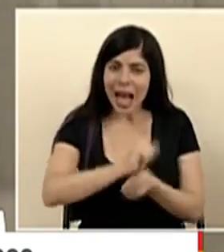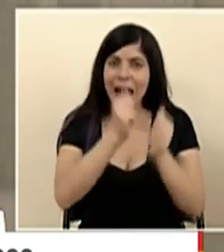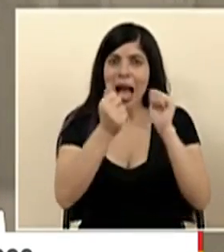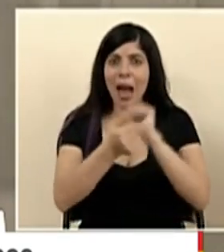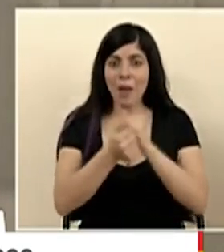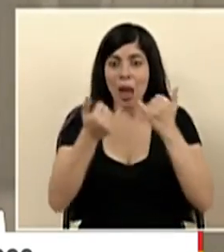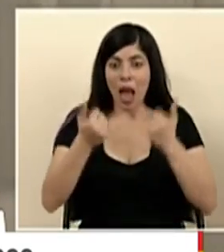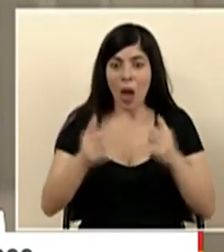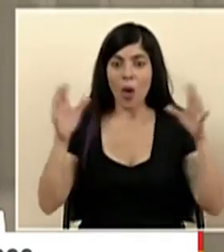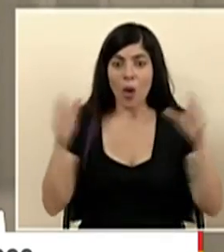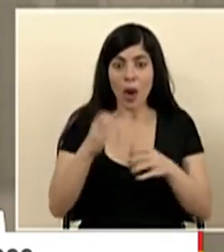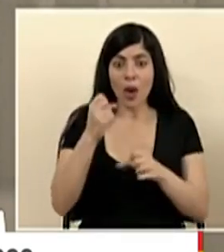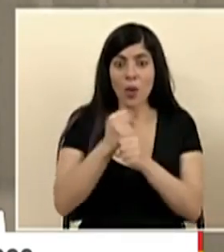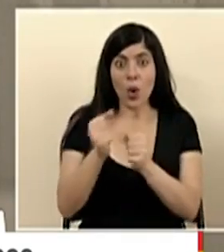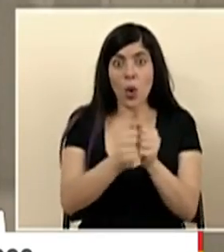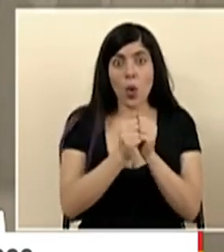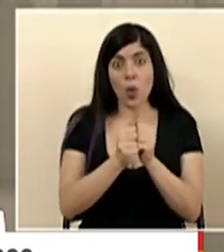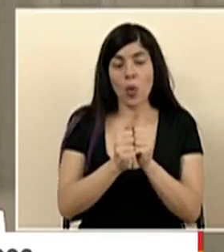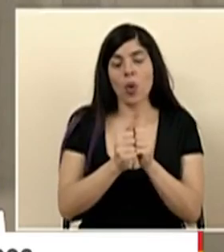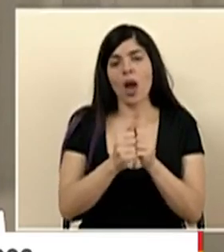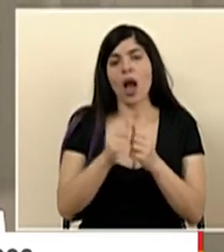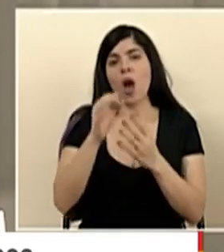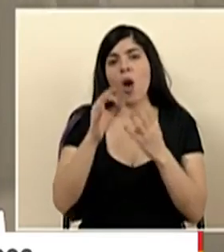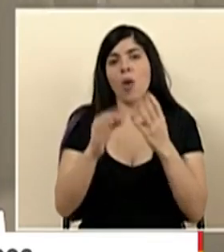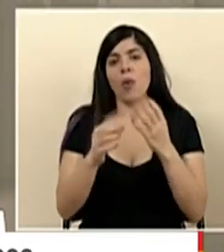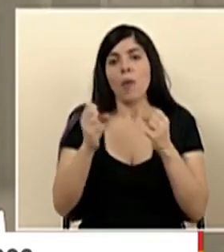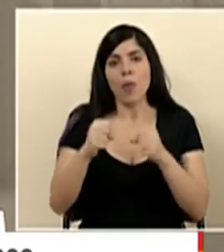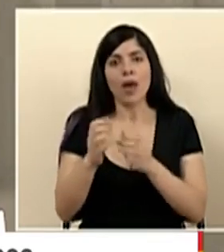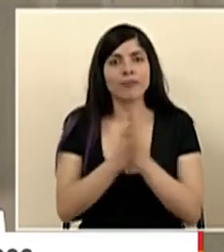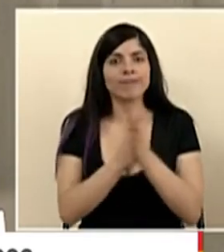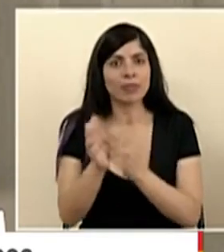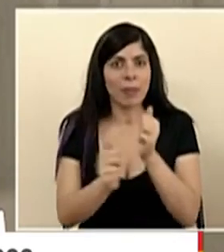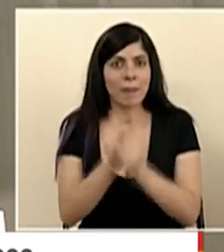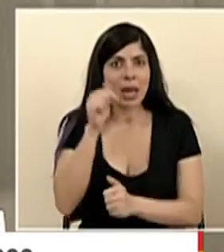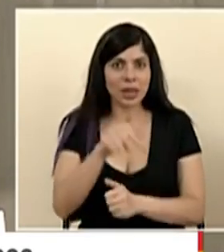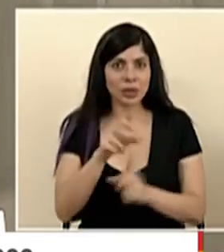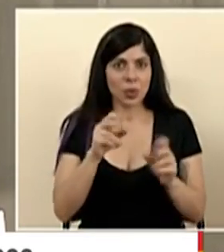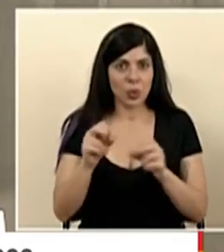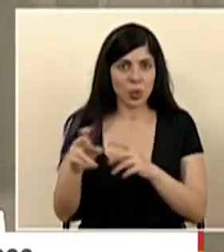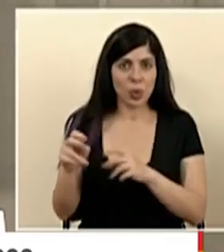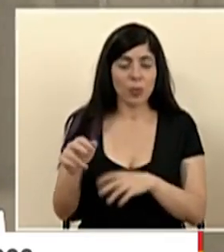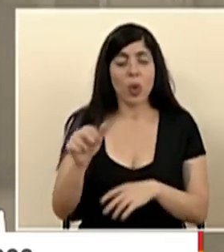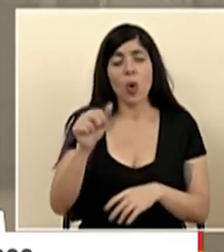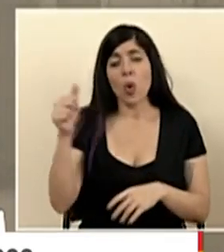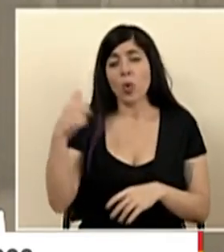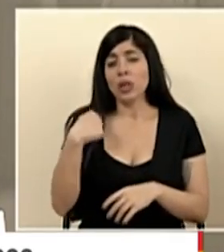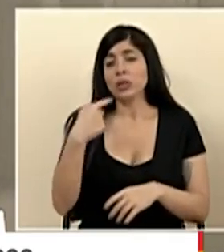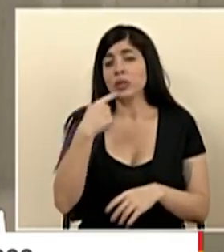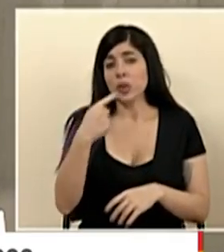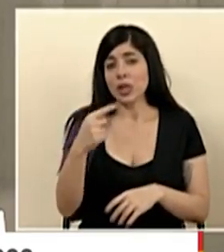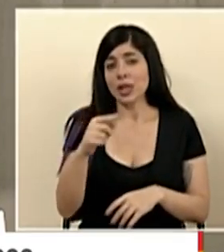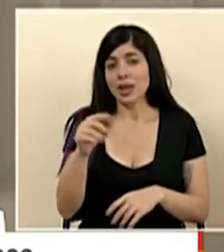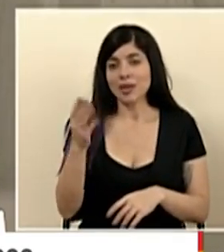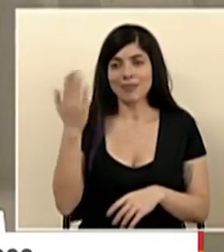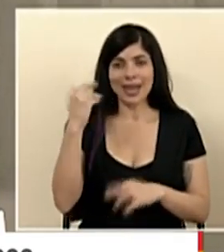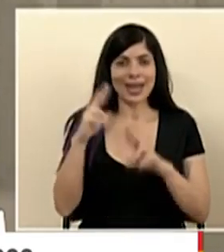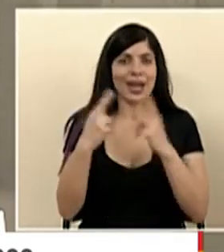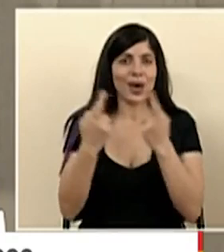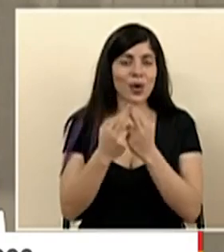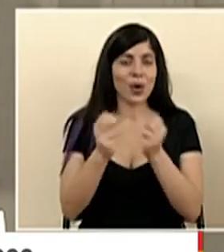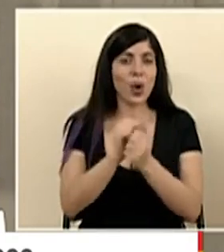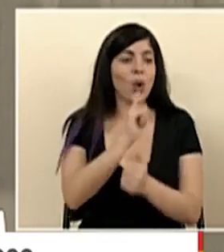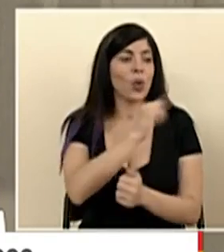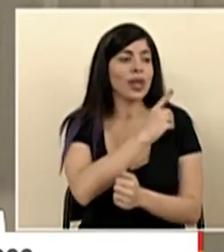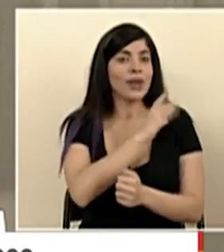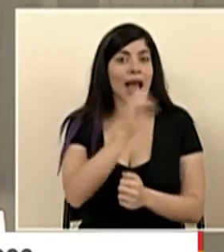como nos estamos haciendo ahora esas posibilidades no las aprovechamos al máximo otras que yo mencioné y la mencioné en la misma reunión con la